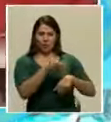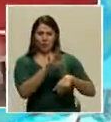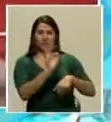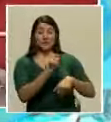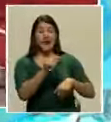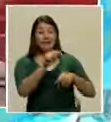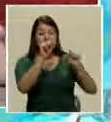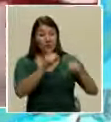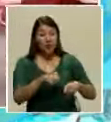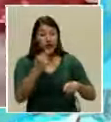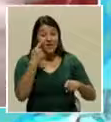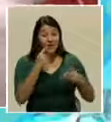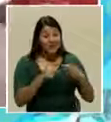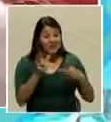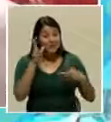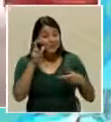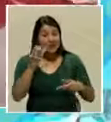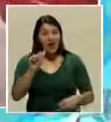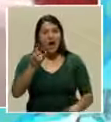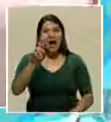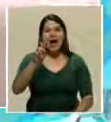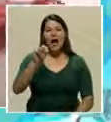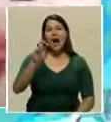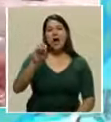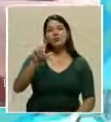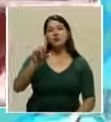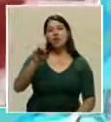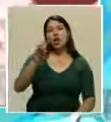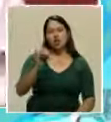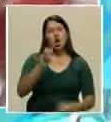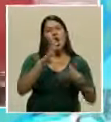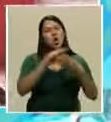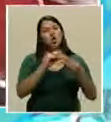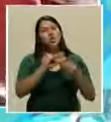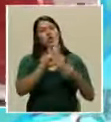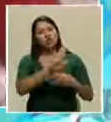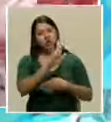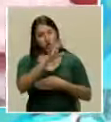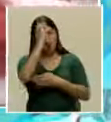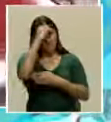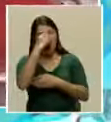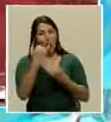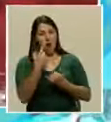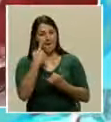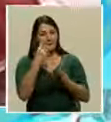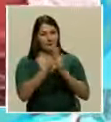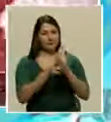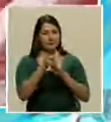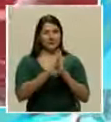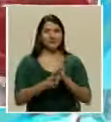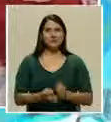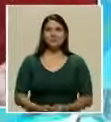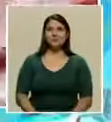y oír a don Arnoldo contando un poco su punto de vista. Vamos a ver un fragmento de ese video.